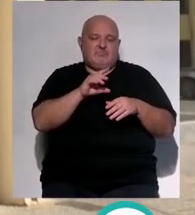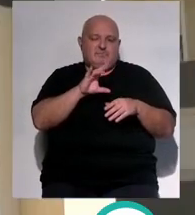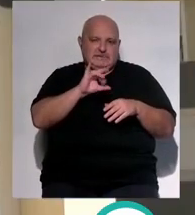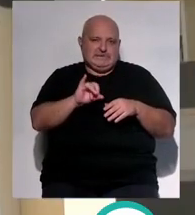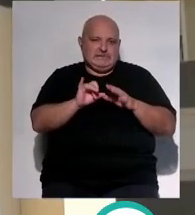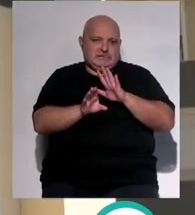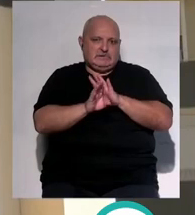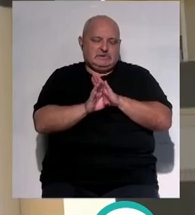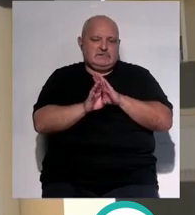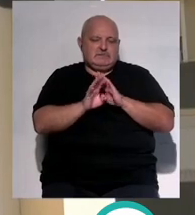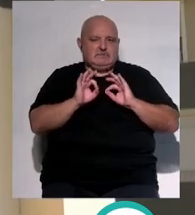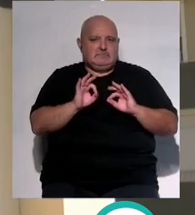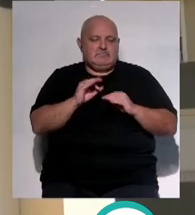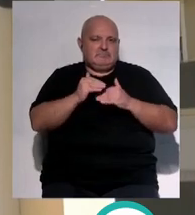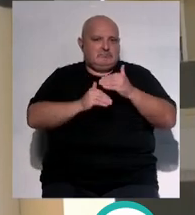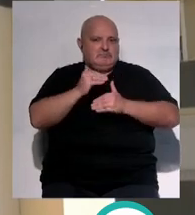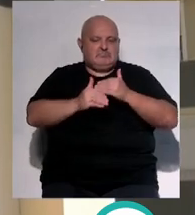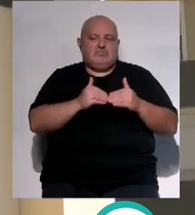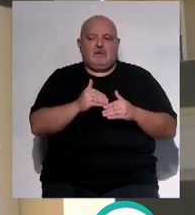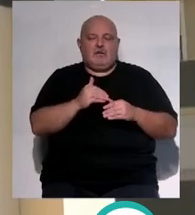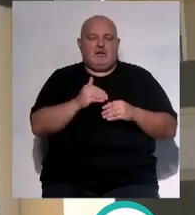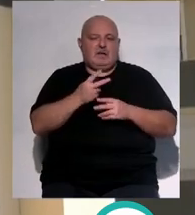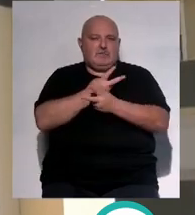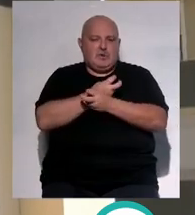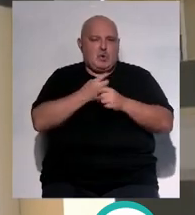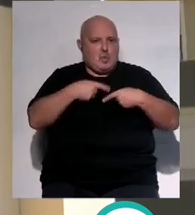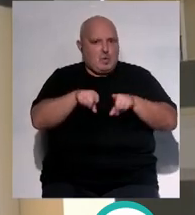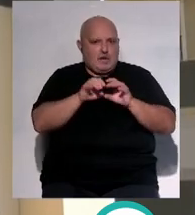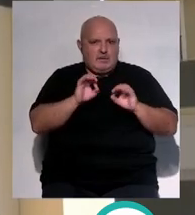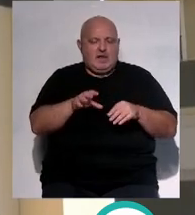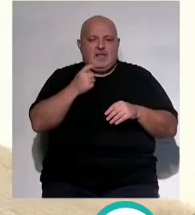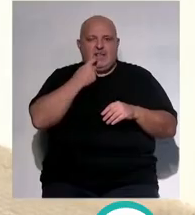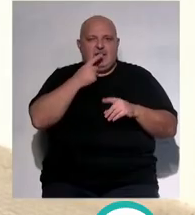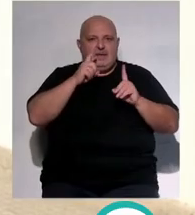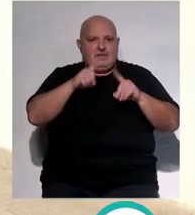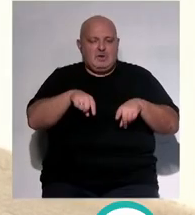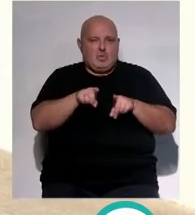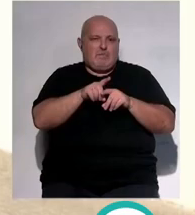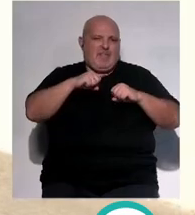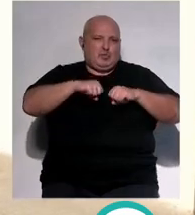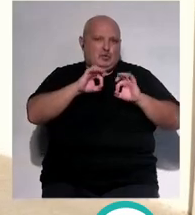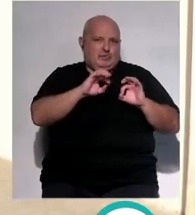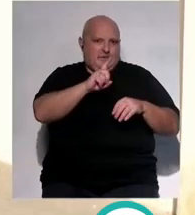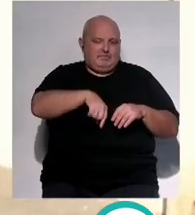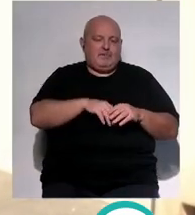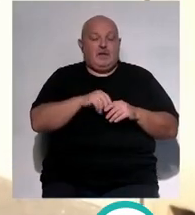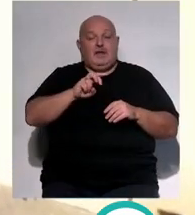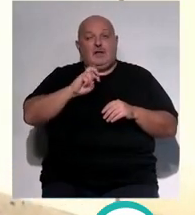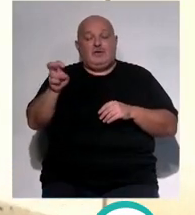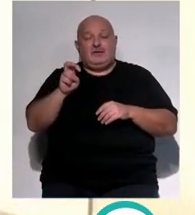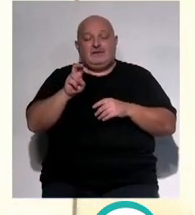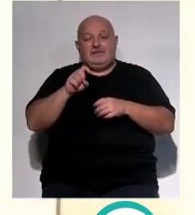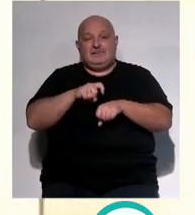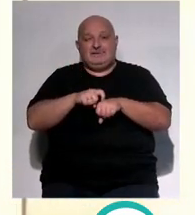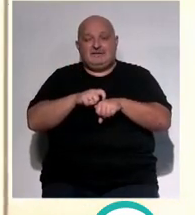va a continuar realizándose allí la traumatología igual el dental tenemos claro que también pero después hay otra serie de